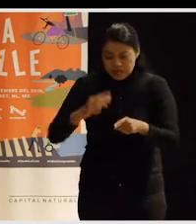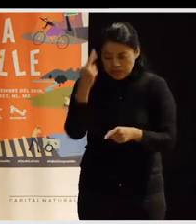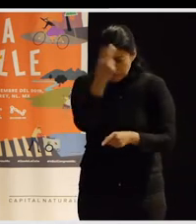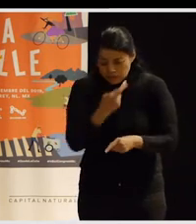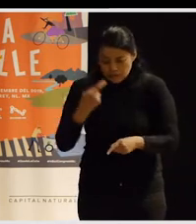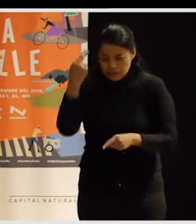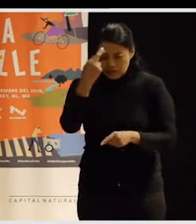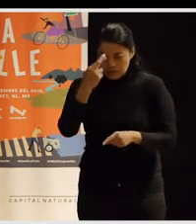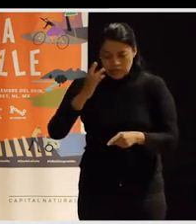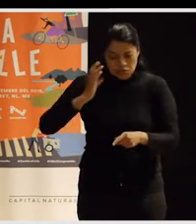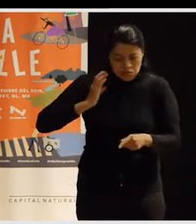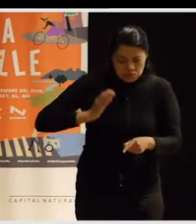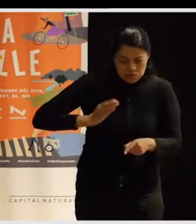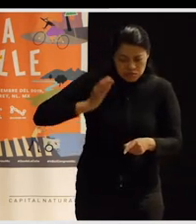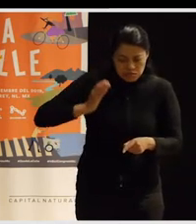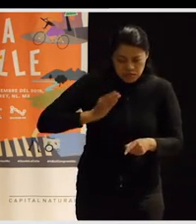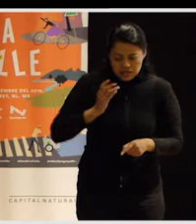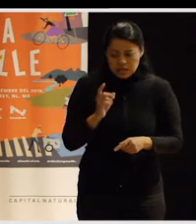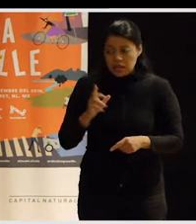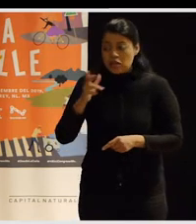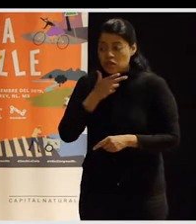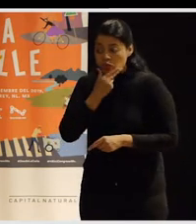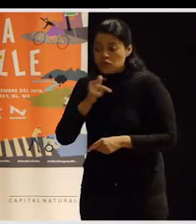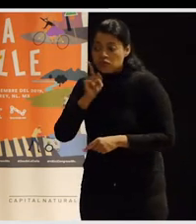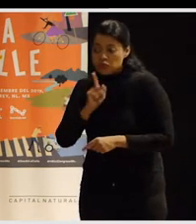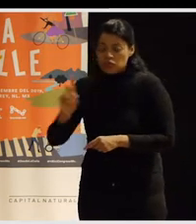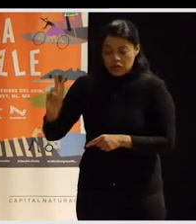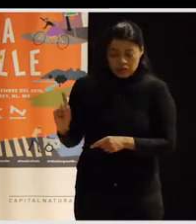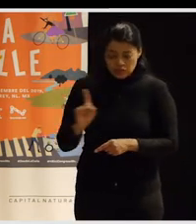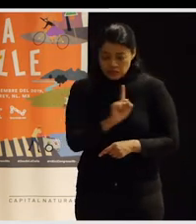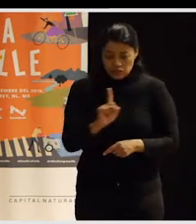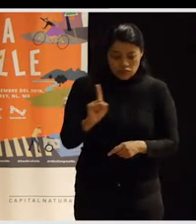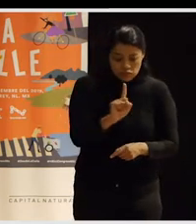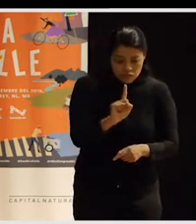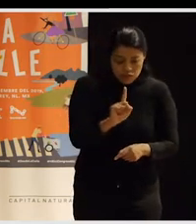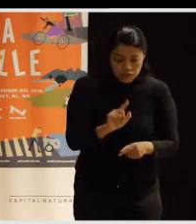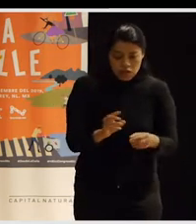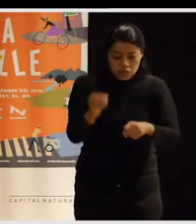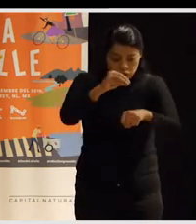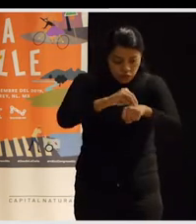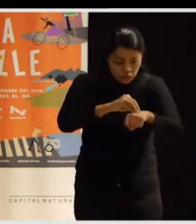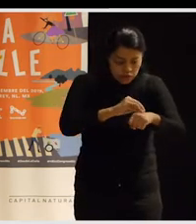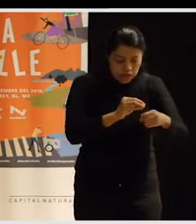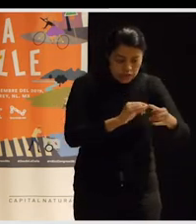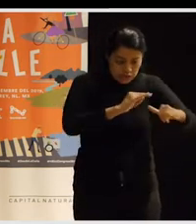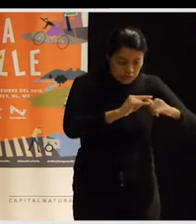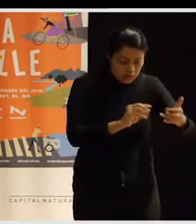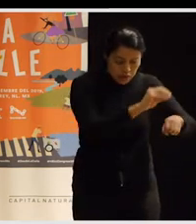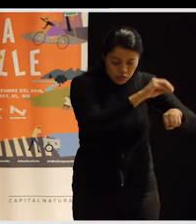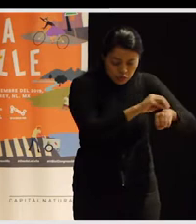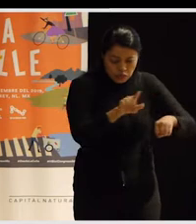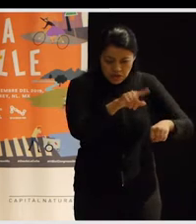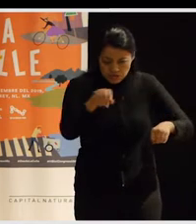su calidad. Es decir, ellos y ellas ponían lugares que les parecían muy adecuados en su vida